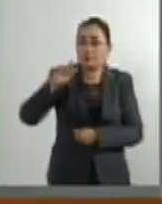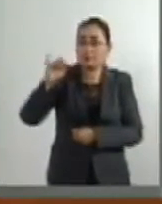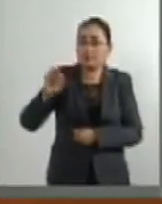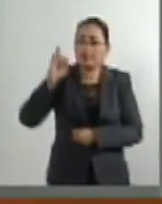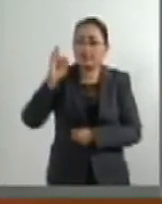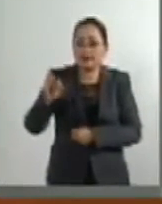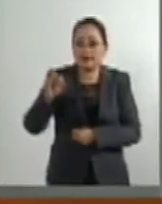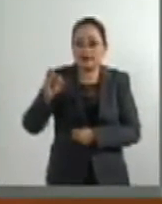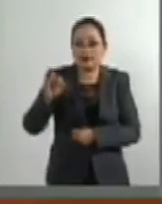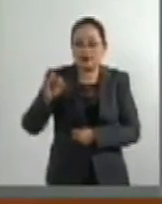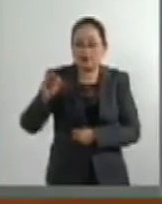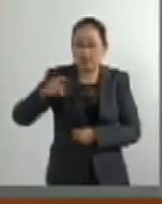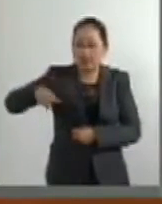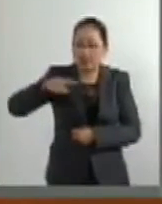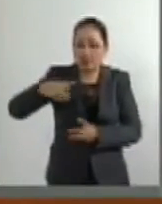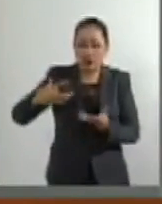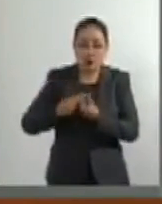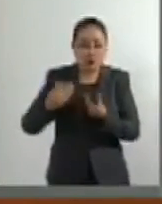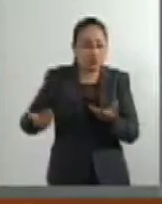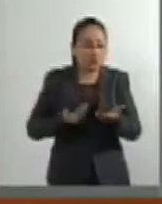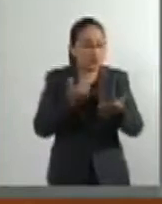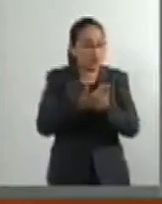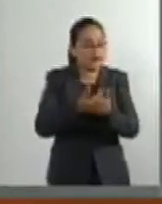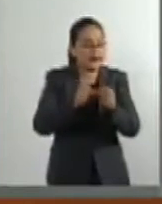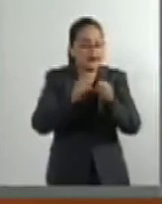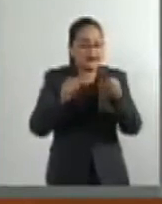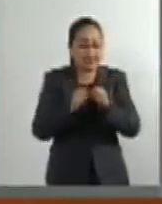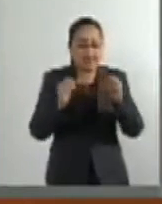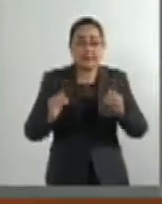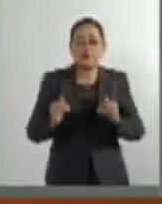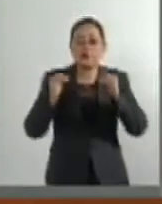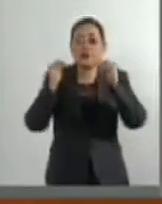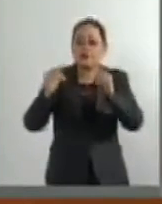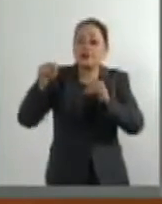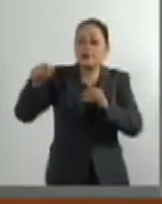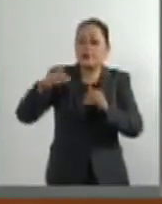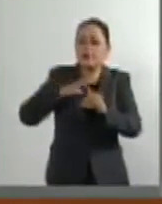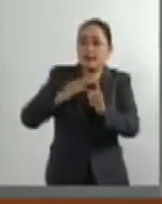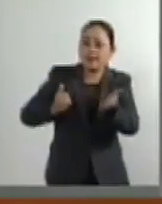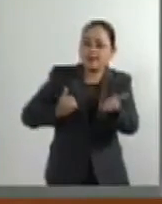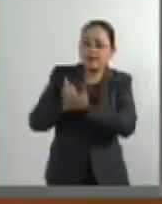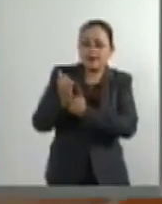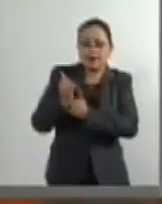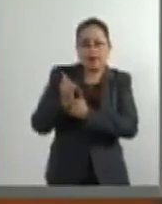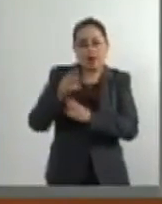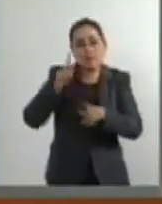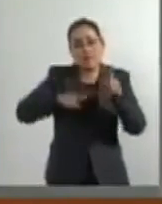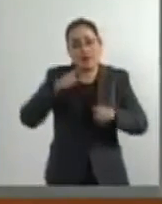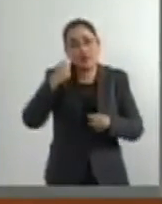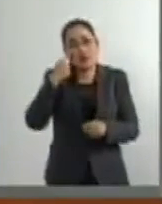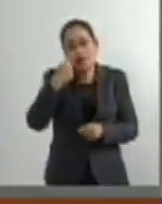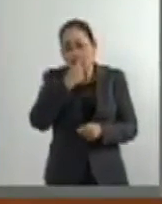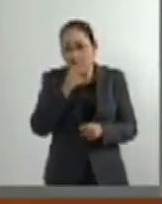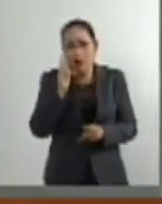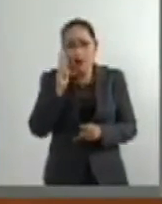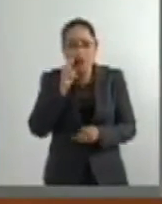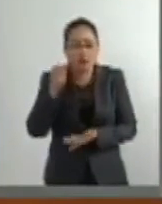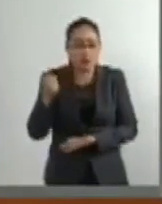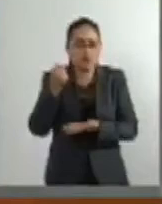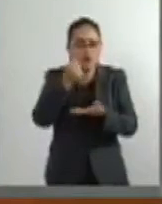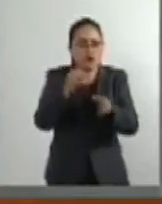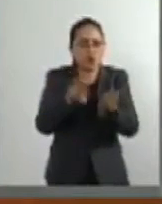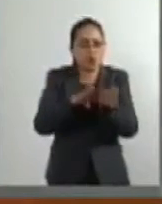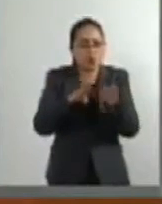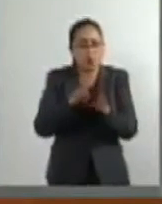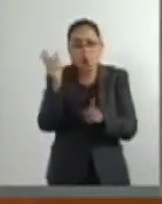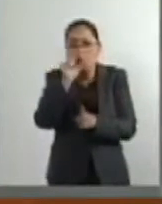de la Federación a propuesta de la Sala Superior determinará ponderando la viabilidad presupuestal el inicio